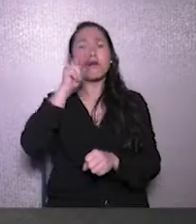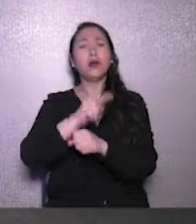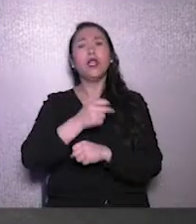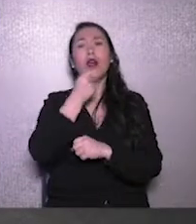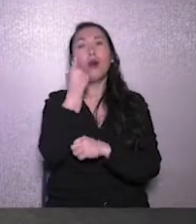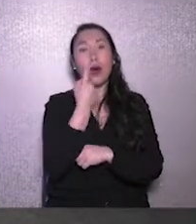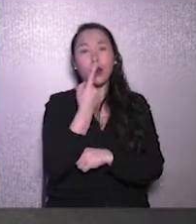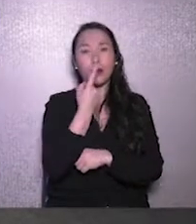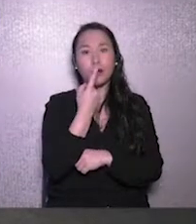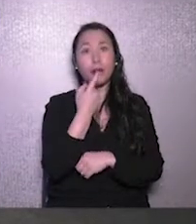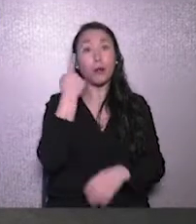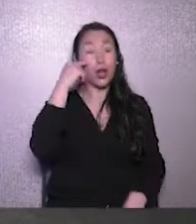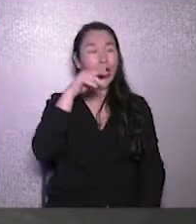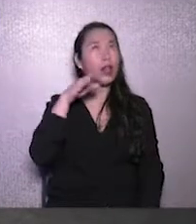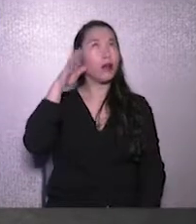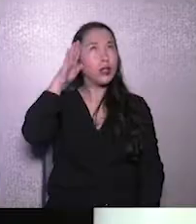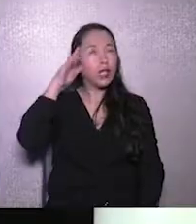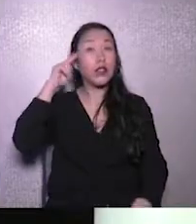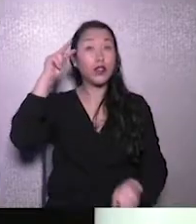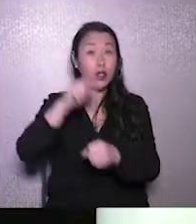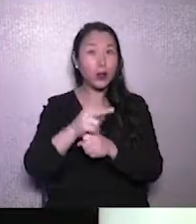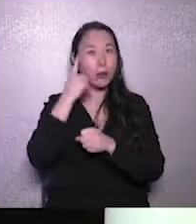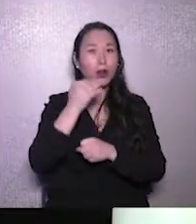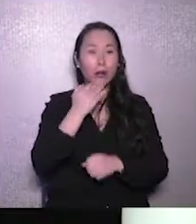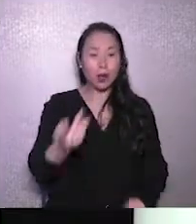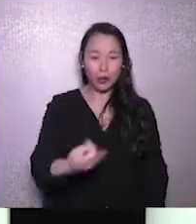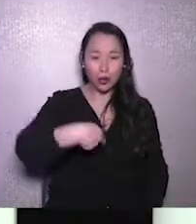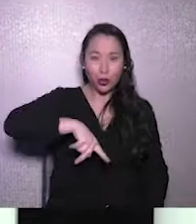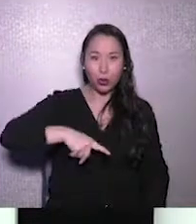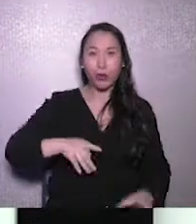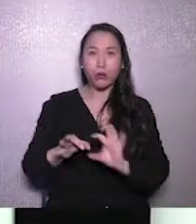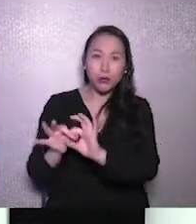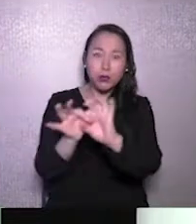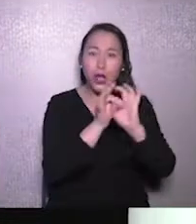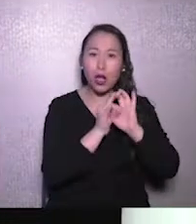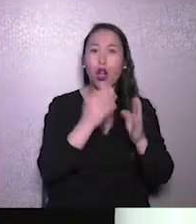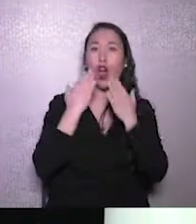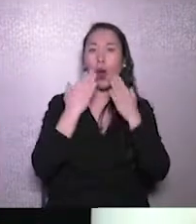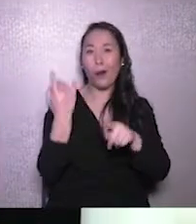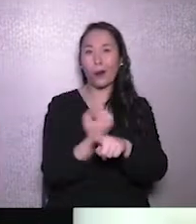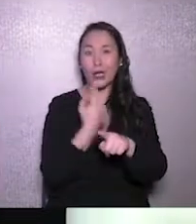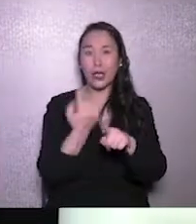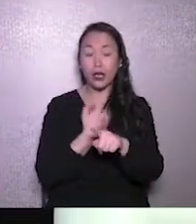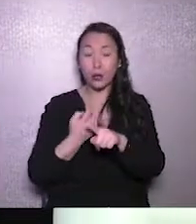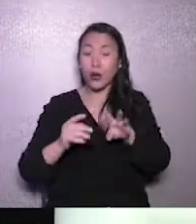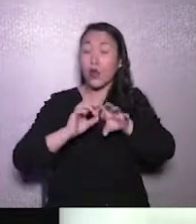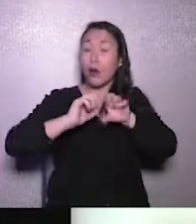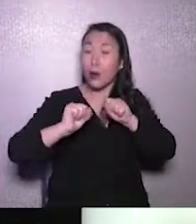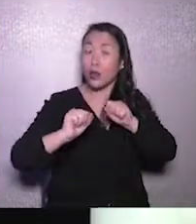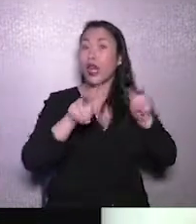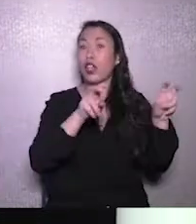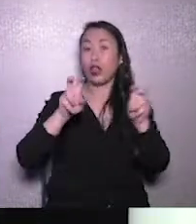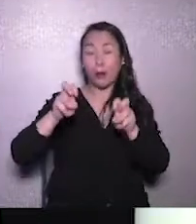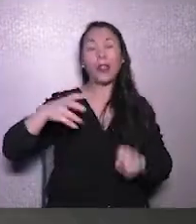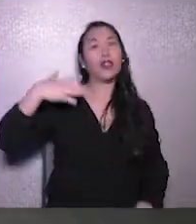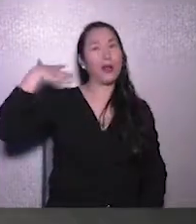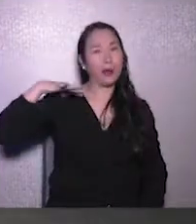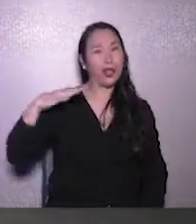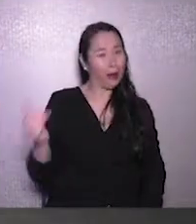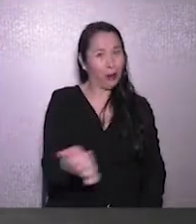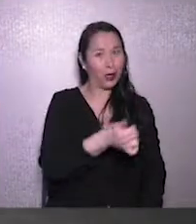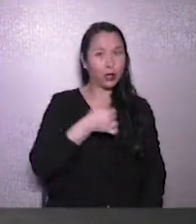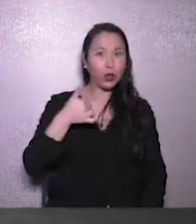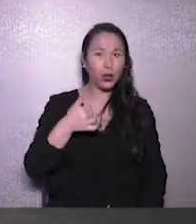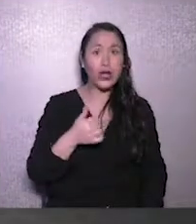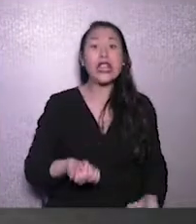importante, más que escuchar la visión, es que juntos podamos ir conversando la visión. En que nos pongamos de acuerdo en aquellas materias que son fundamentales para ambos. Ver